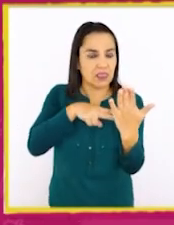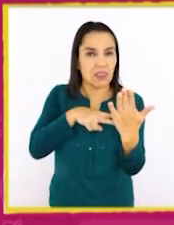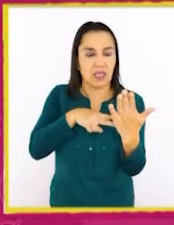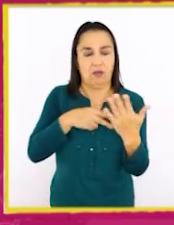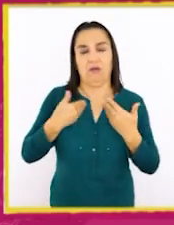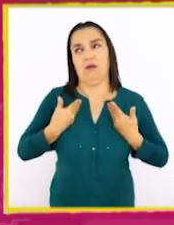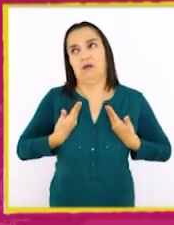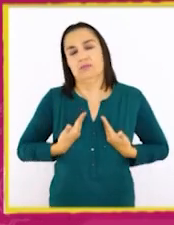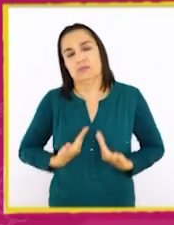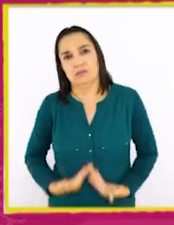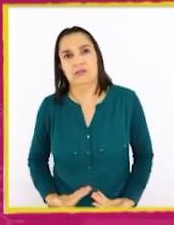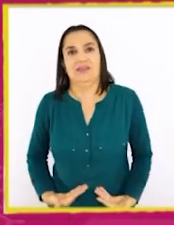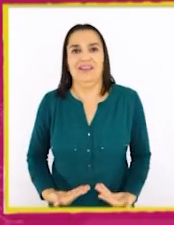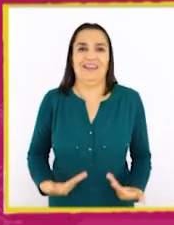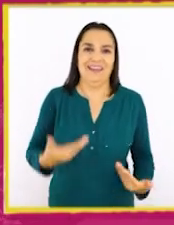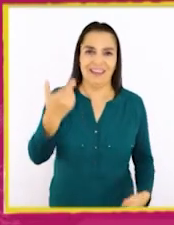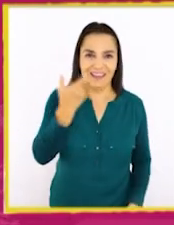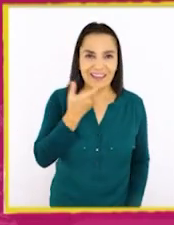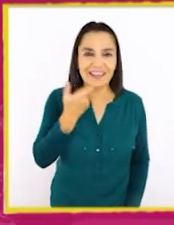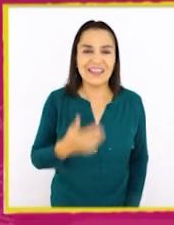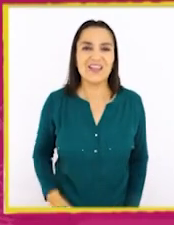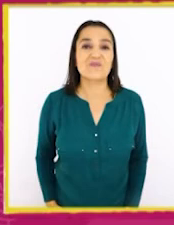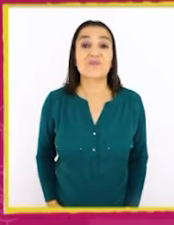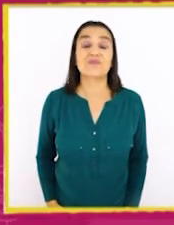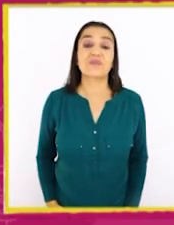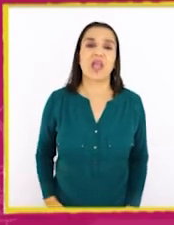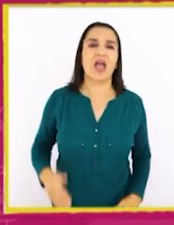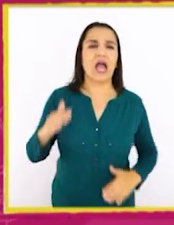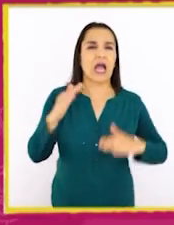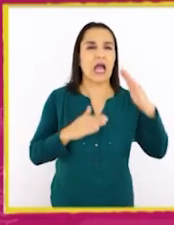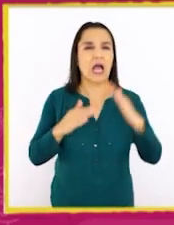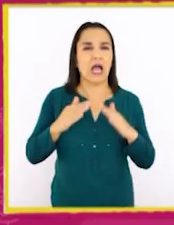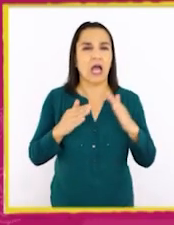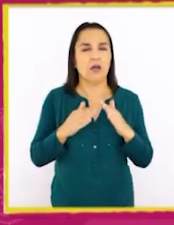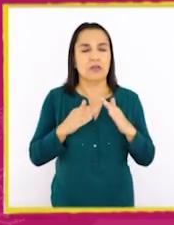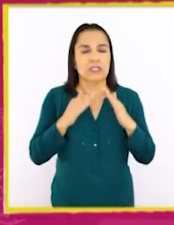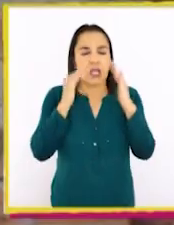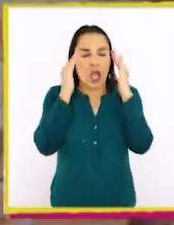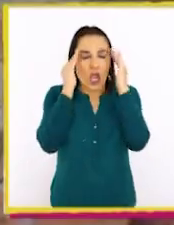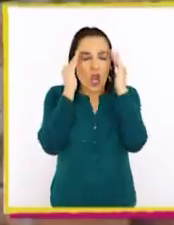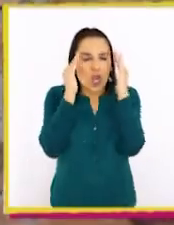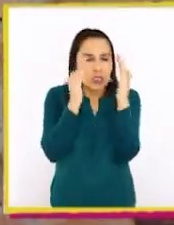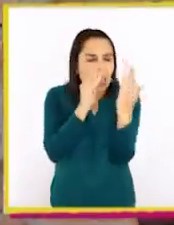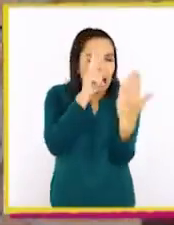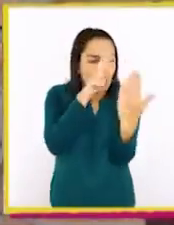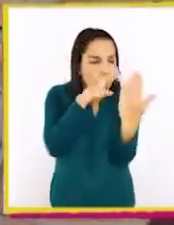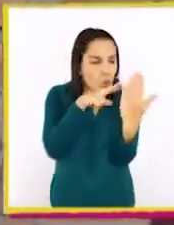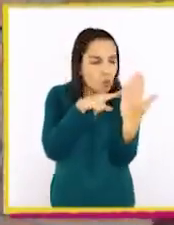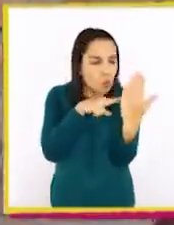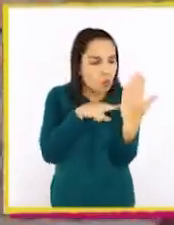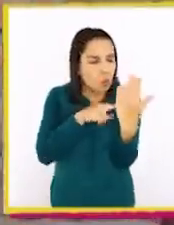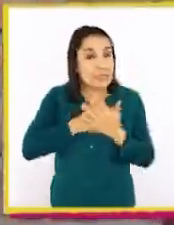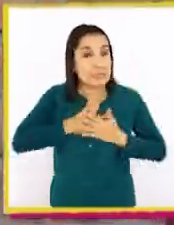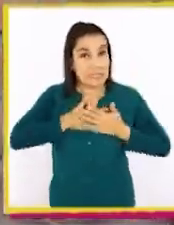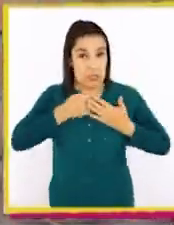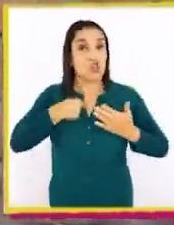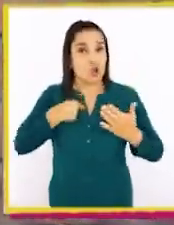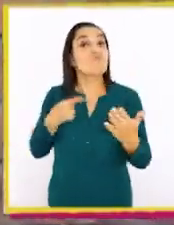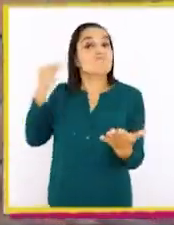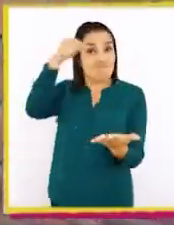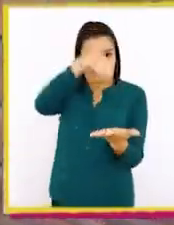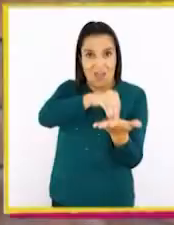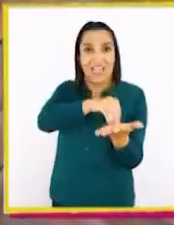Hasta me cansé leyéndola. A veces me concentro tanto, pero tanto en una historia que siento que estoy ahí.